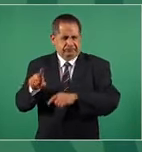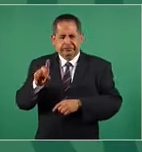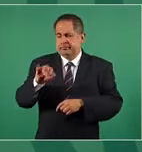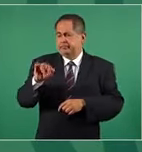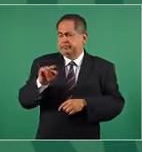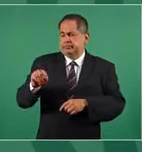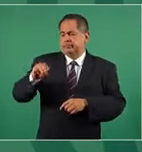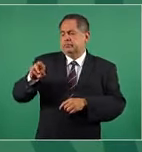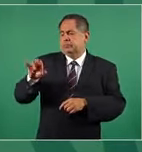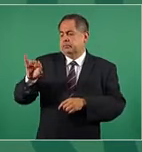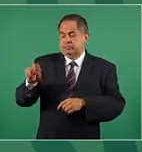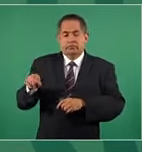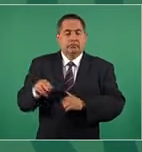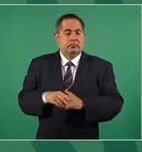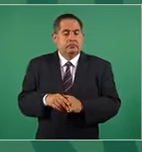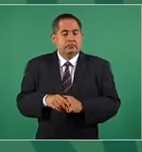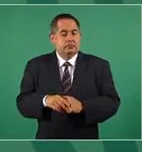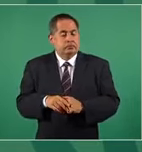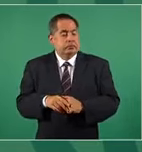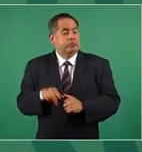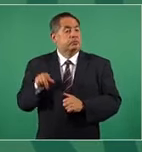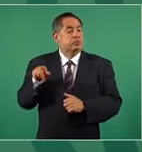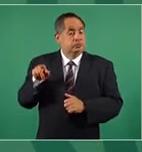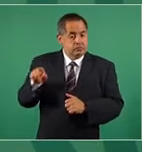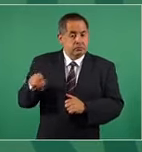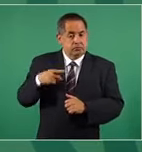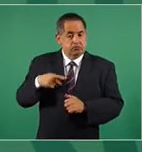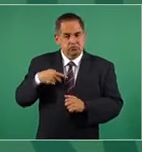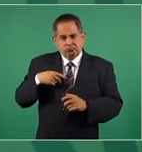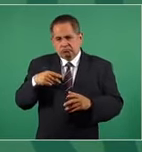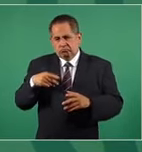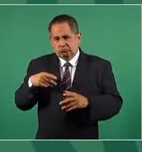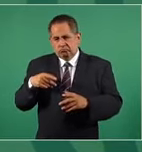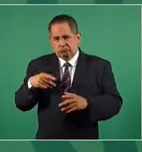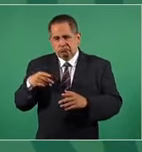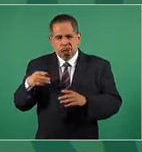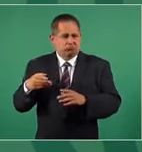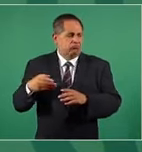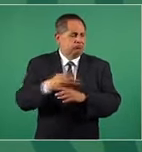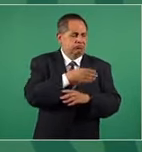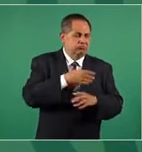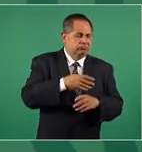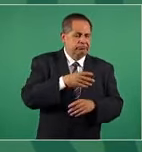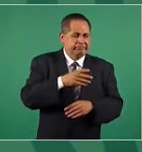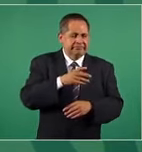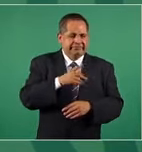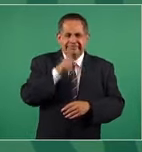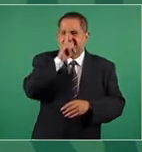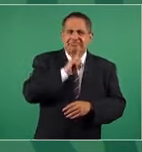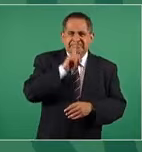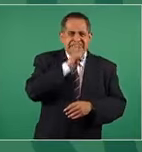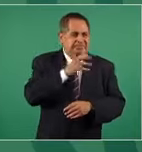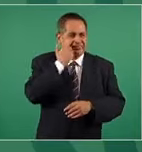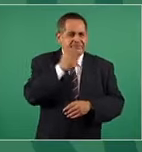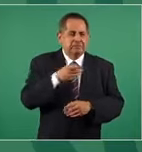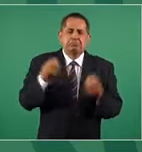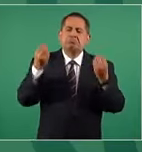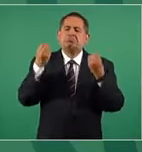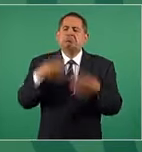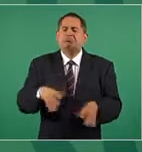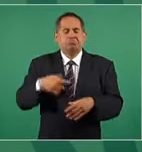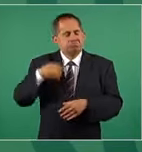Cuando el hombre se entrega por entero a la mentira, decía un crítico, pierde hasta la